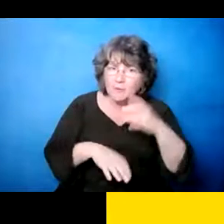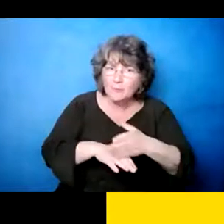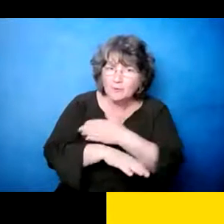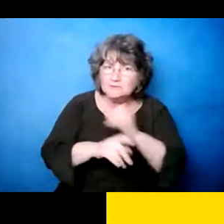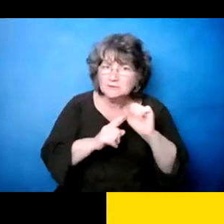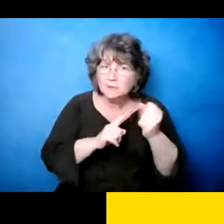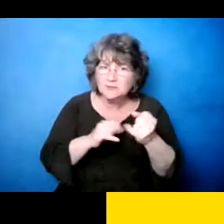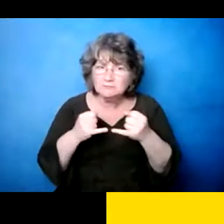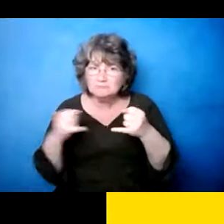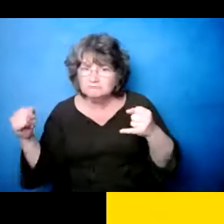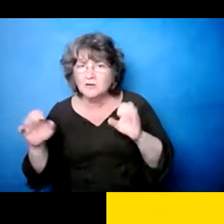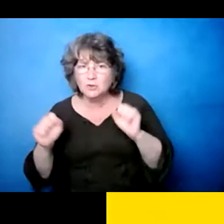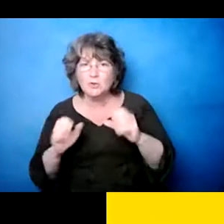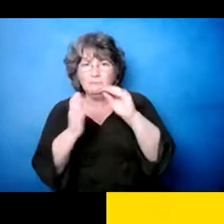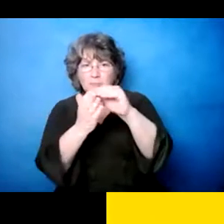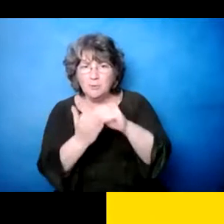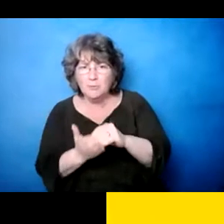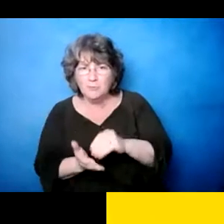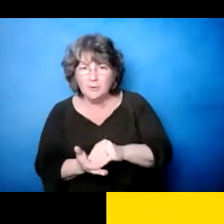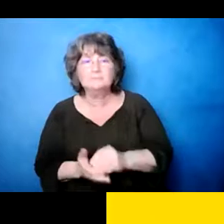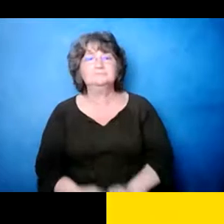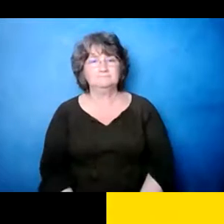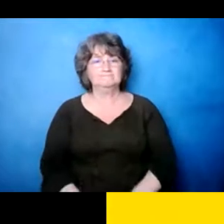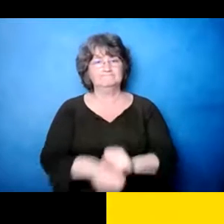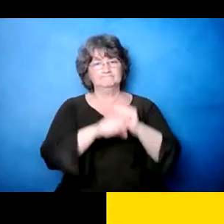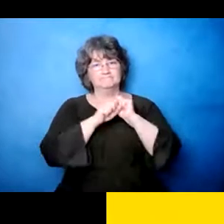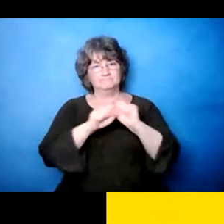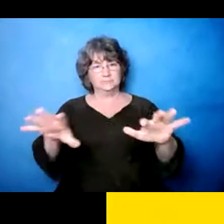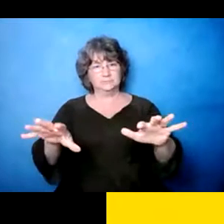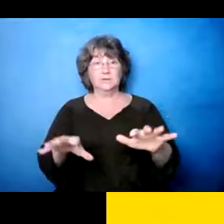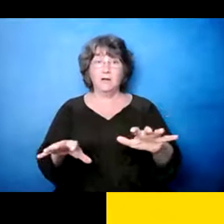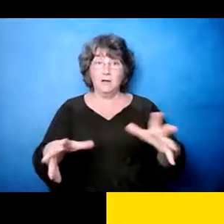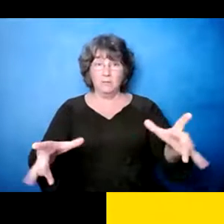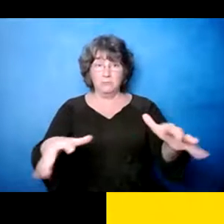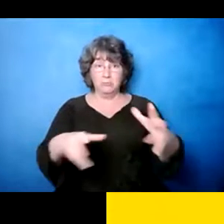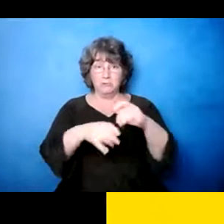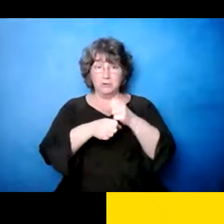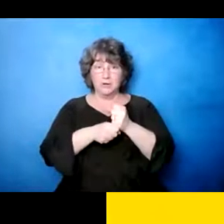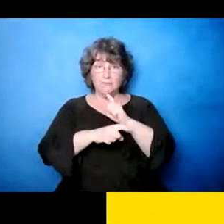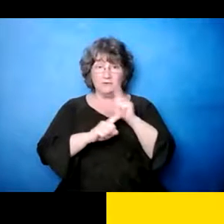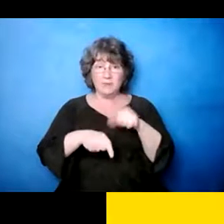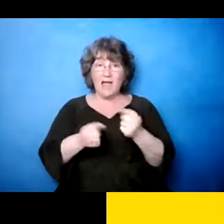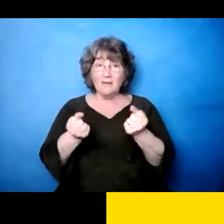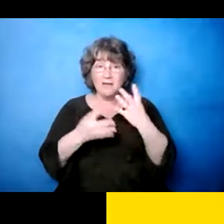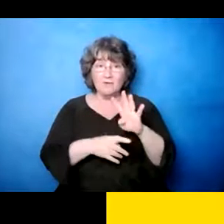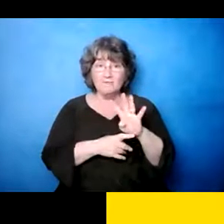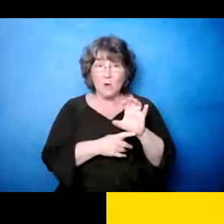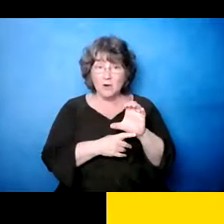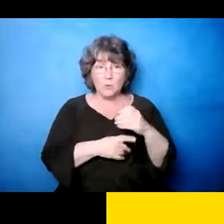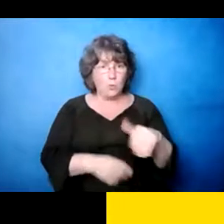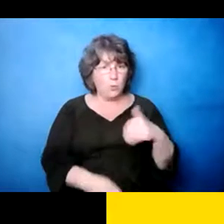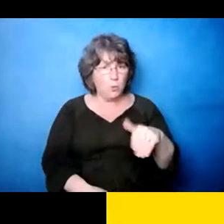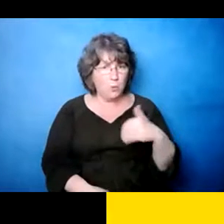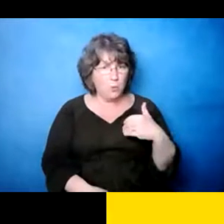Y qué iba a mejorar la situación. Entonces, mandamos esa encuesta y recibimos 400 respuestas,